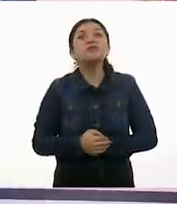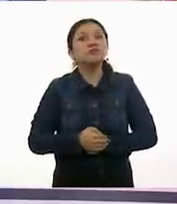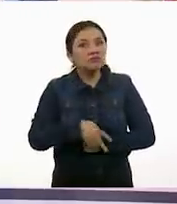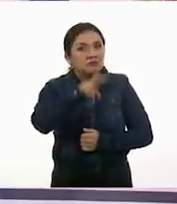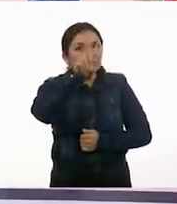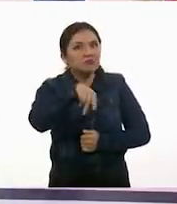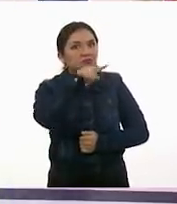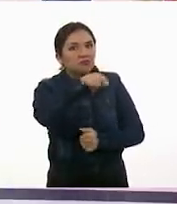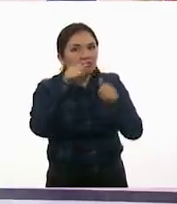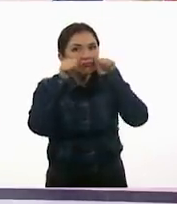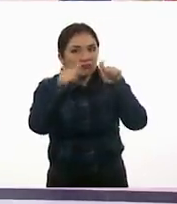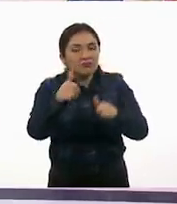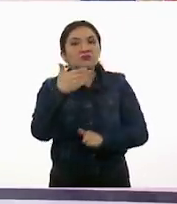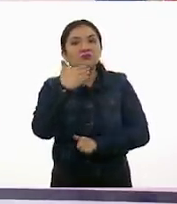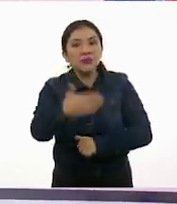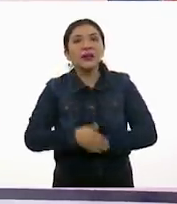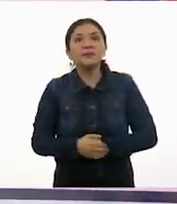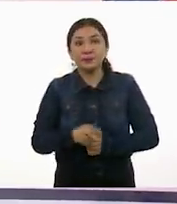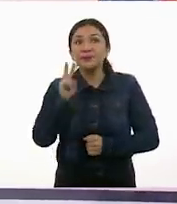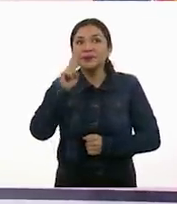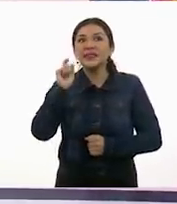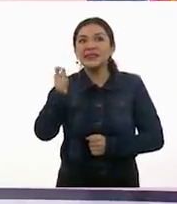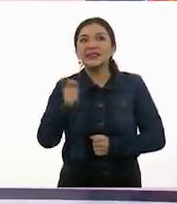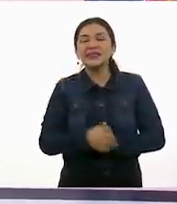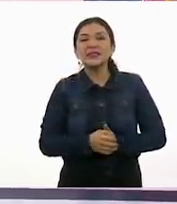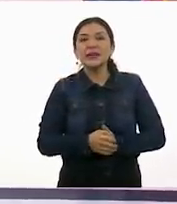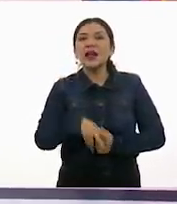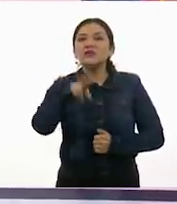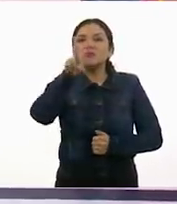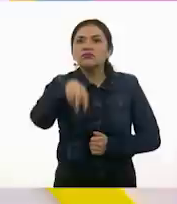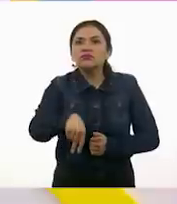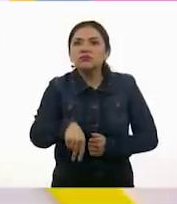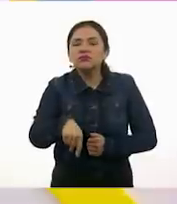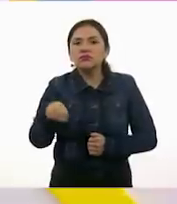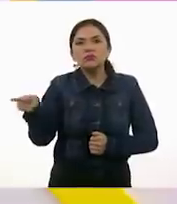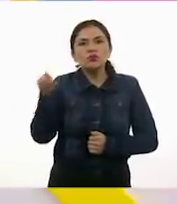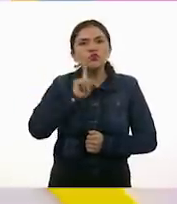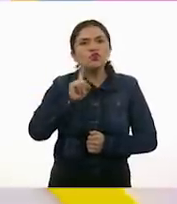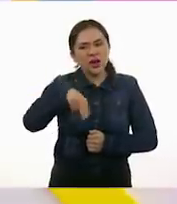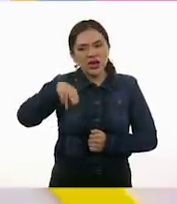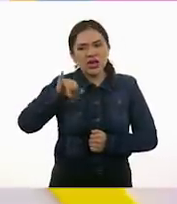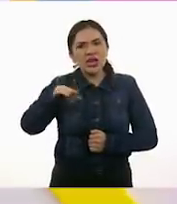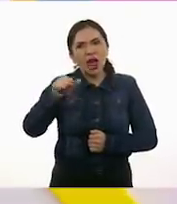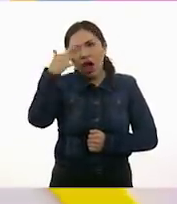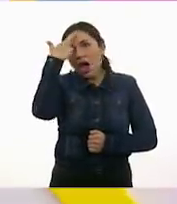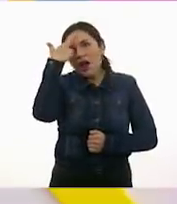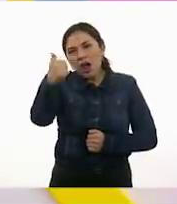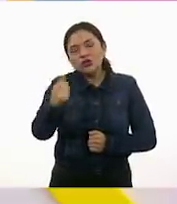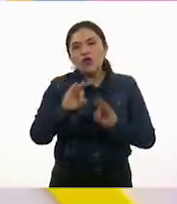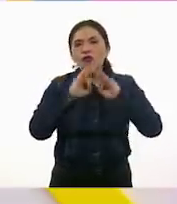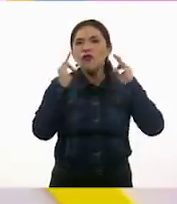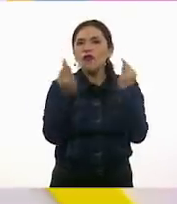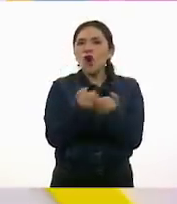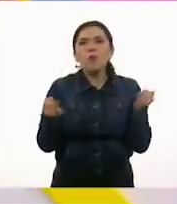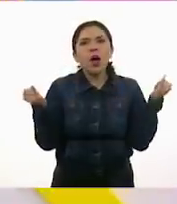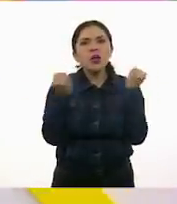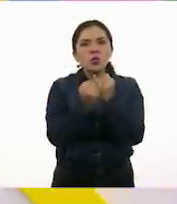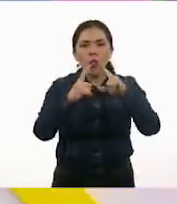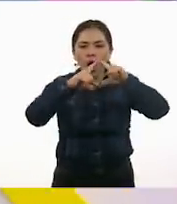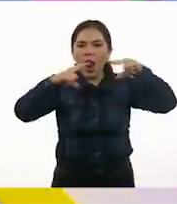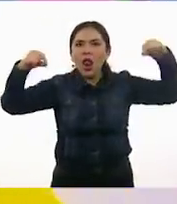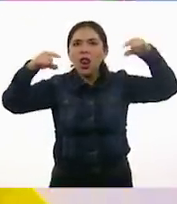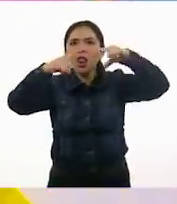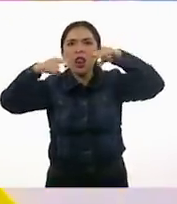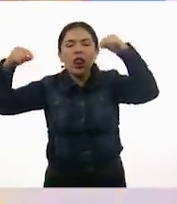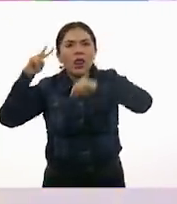atención. Muy bien. Y tenemos aquí que sí, Nina tenía razón. Tiene la misma forma en la